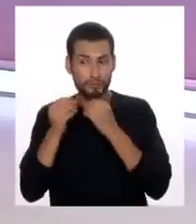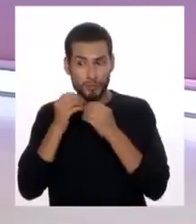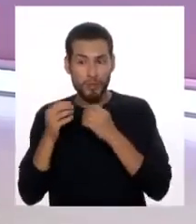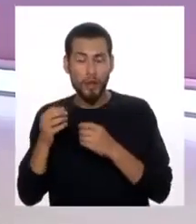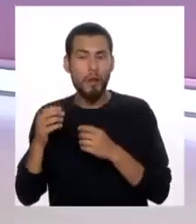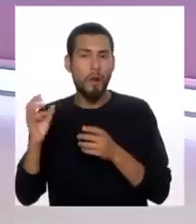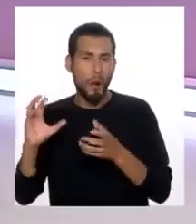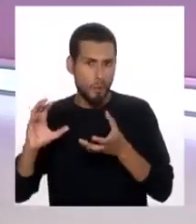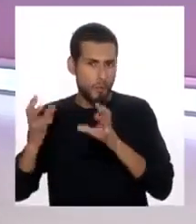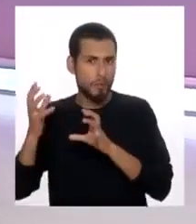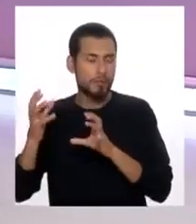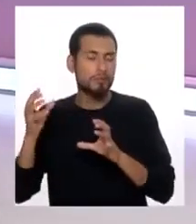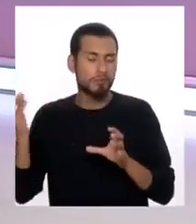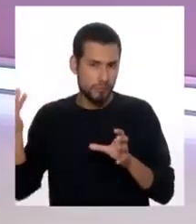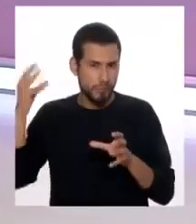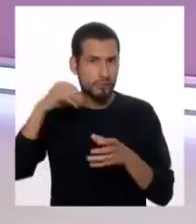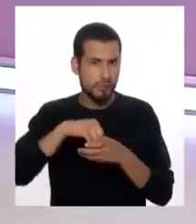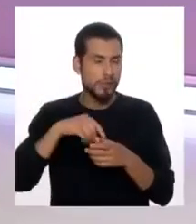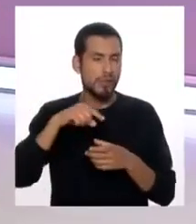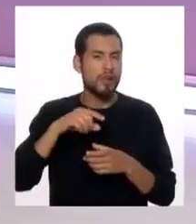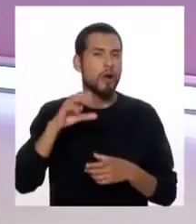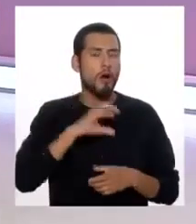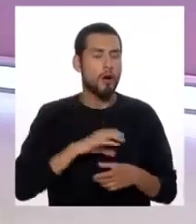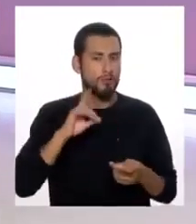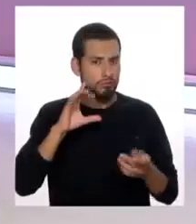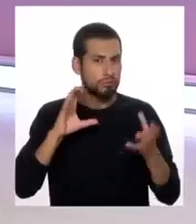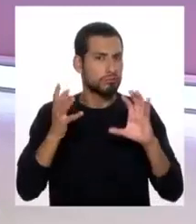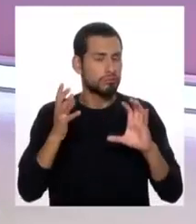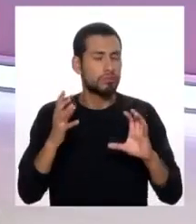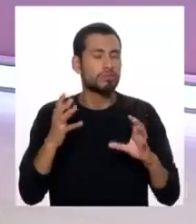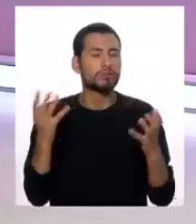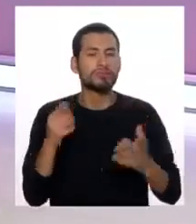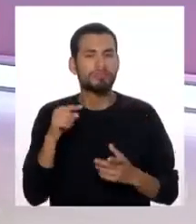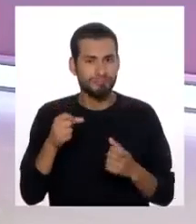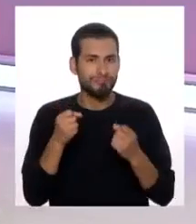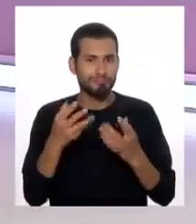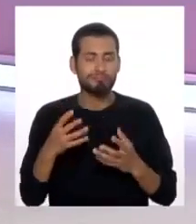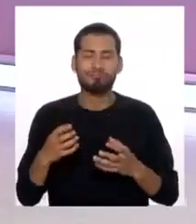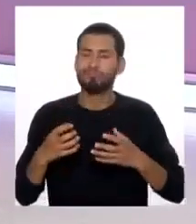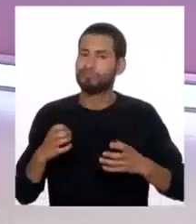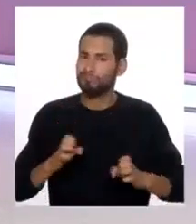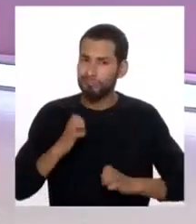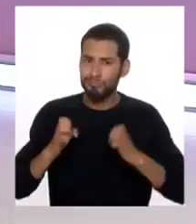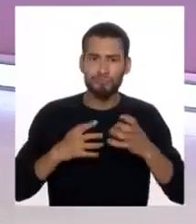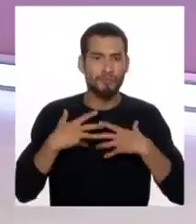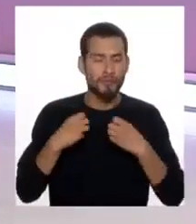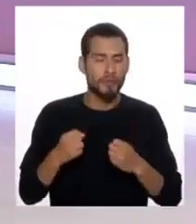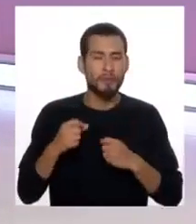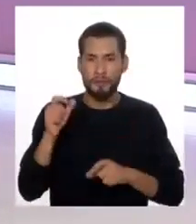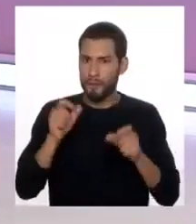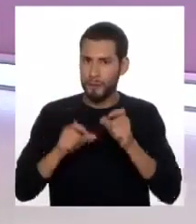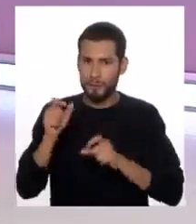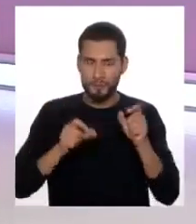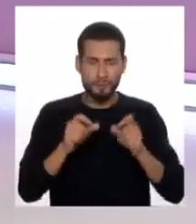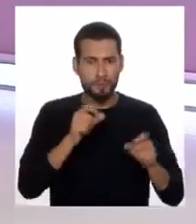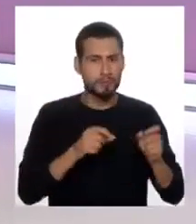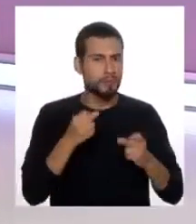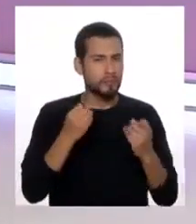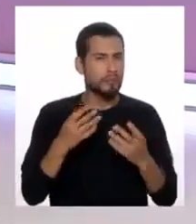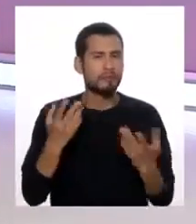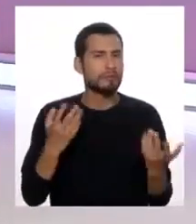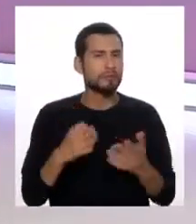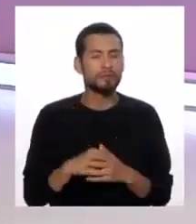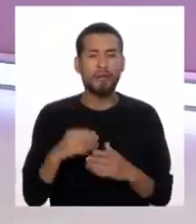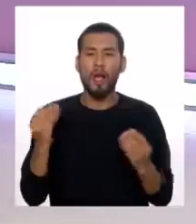como parte de estos trastornos de la conducta y tiene que ver un poco con la salud emocional y mental de muchísimas personas, sobre